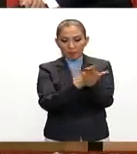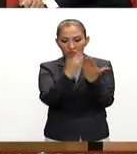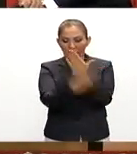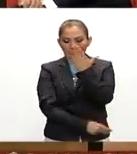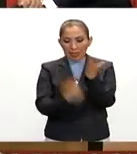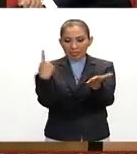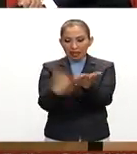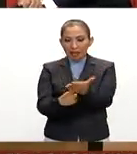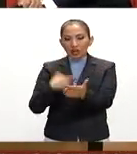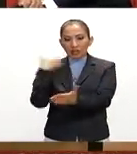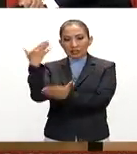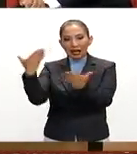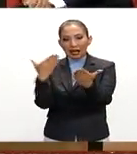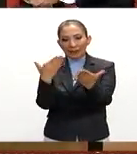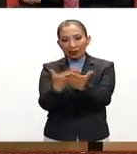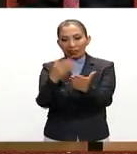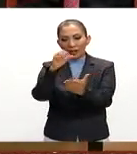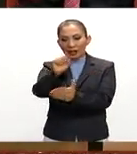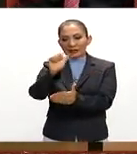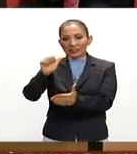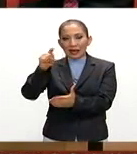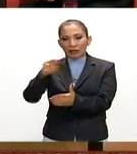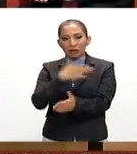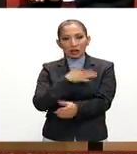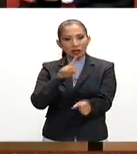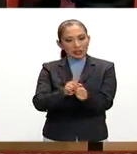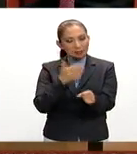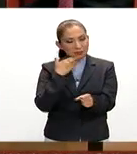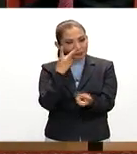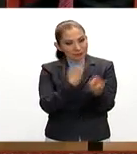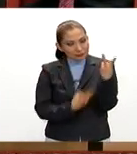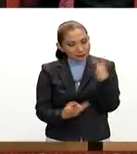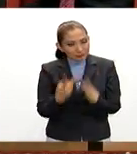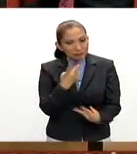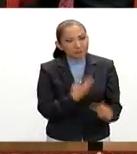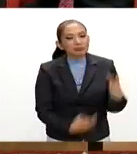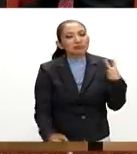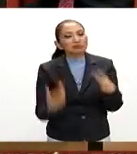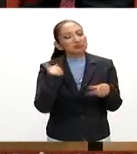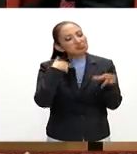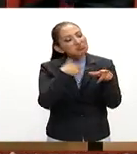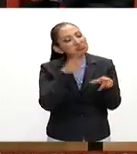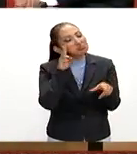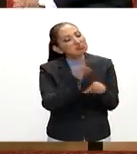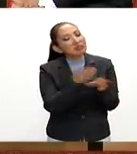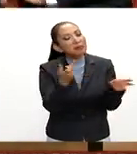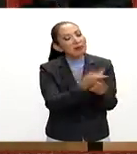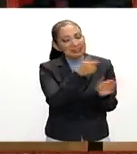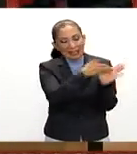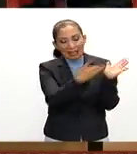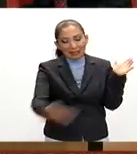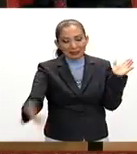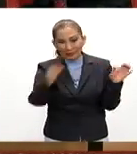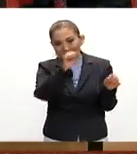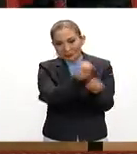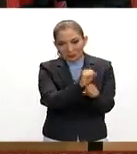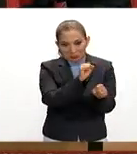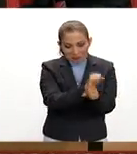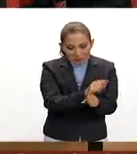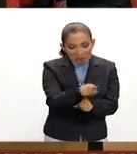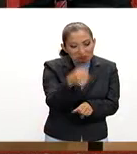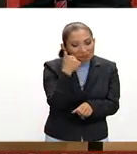interinstitucionales del servicio de el SAT muy buenos días gracias por estar con nosotros le damos seguimiento justamente a estas semanas que